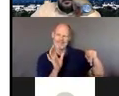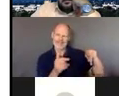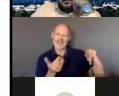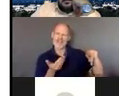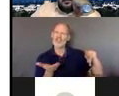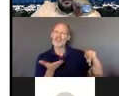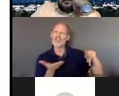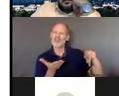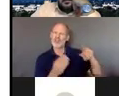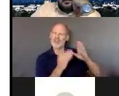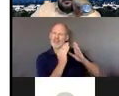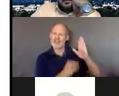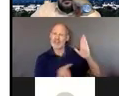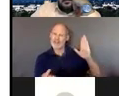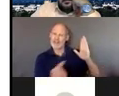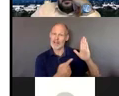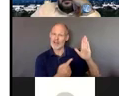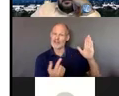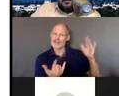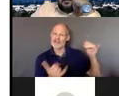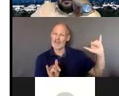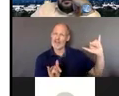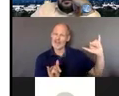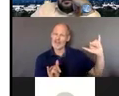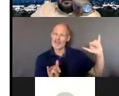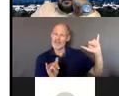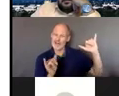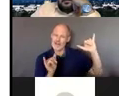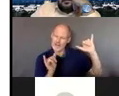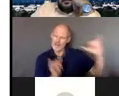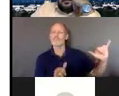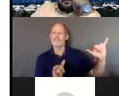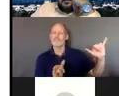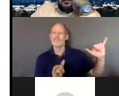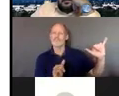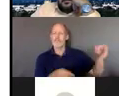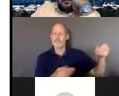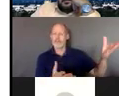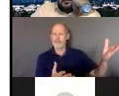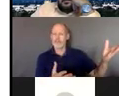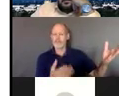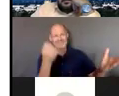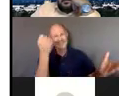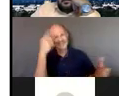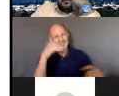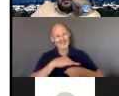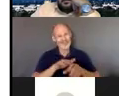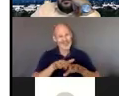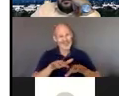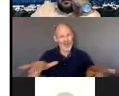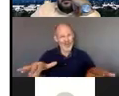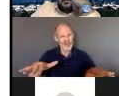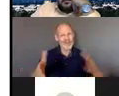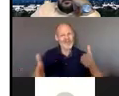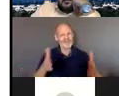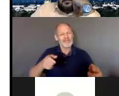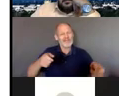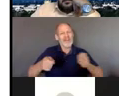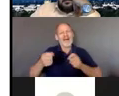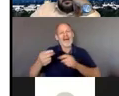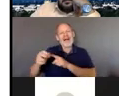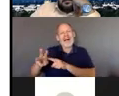dentro y que tienen que estar todavía proporcionados aunque puedan ser diferentes en la manera en que las escuelas los están